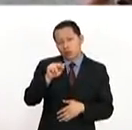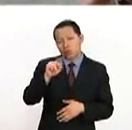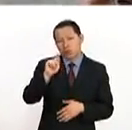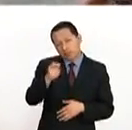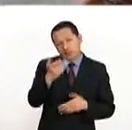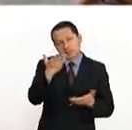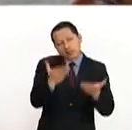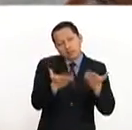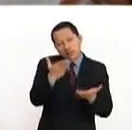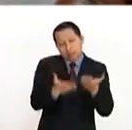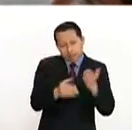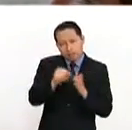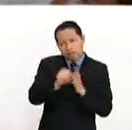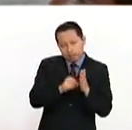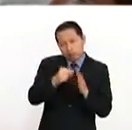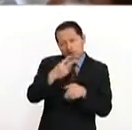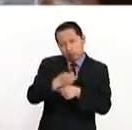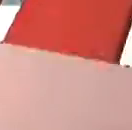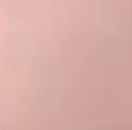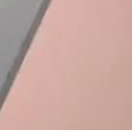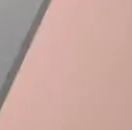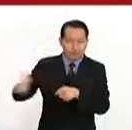semestres posteriores.